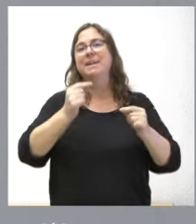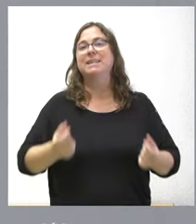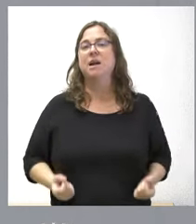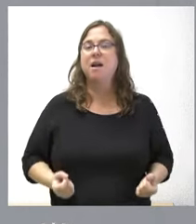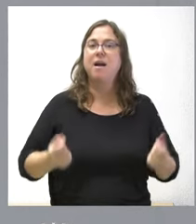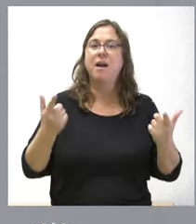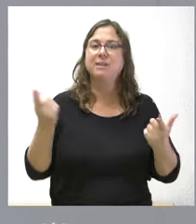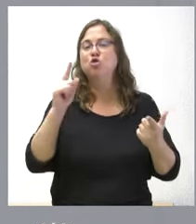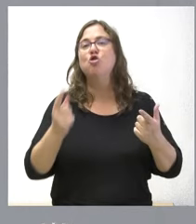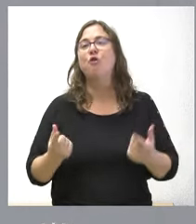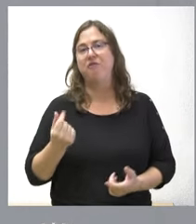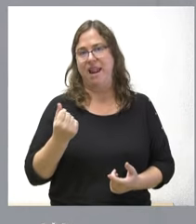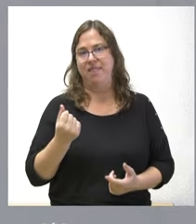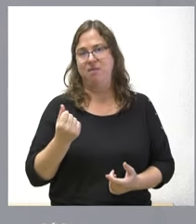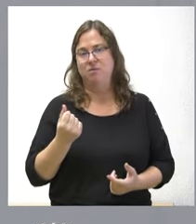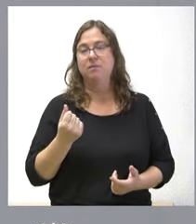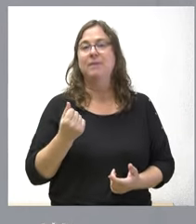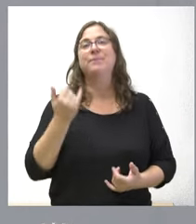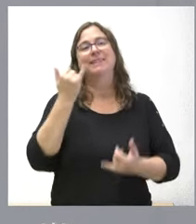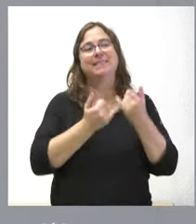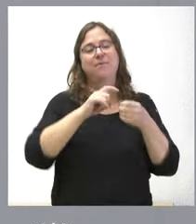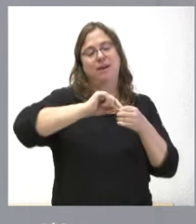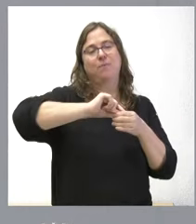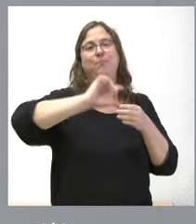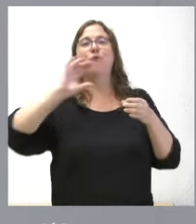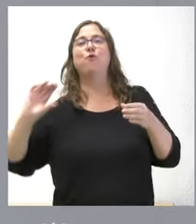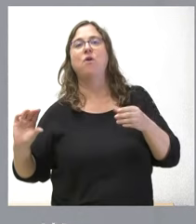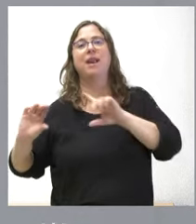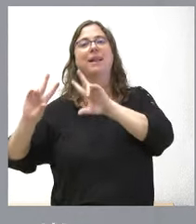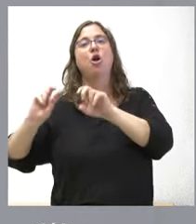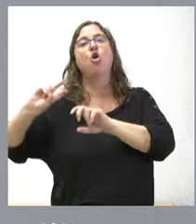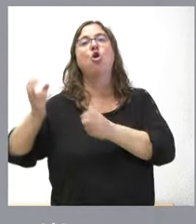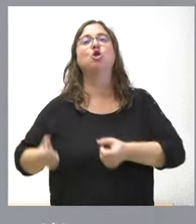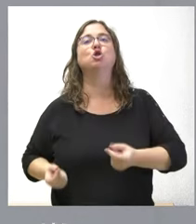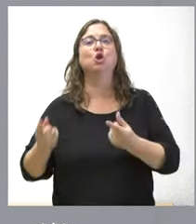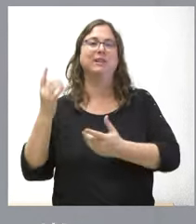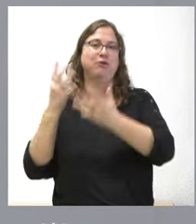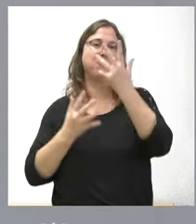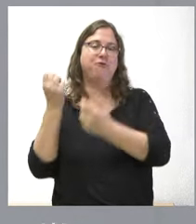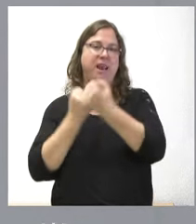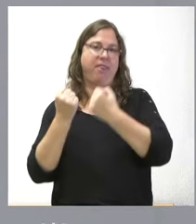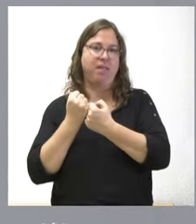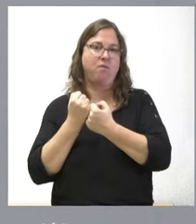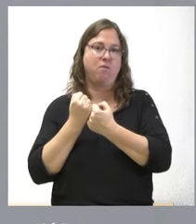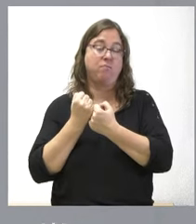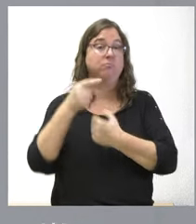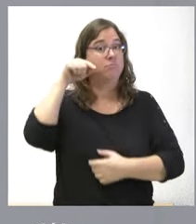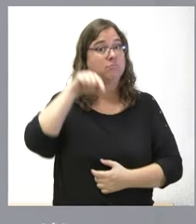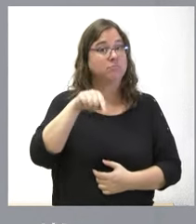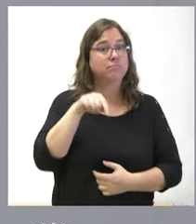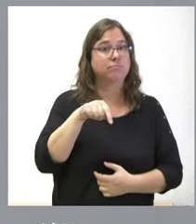no financieros y, por tanto, excluyendo todo el tema de otros gastos de carácter financiero. Pero aquí,